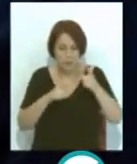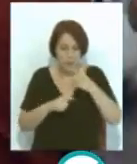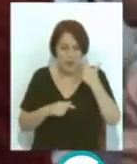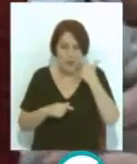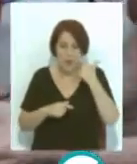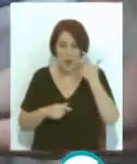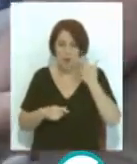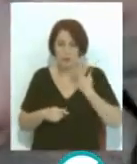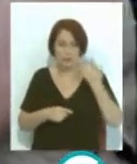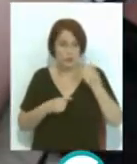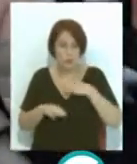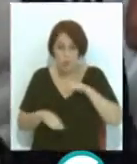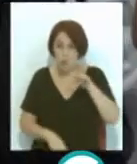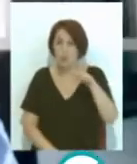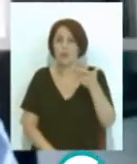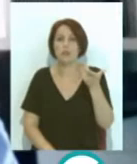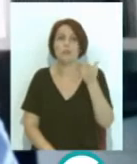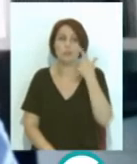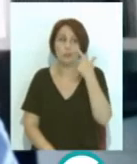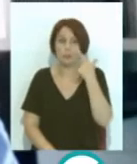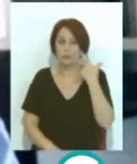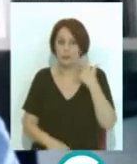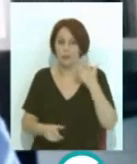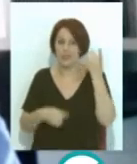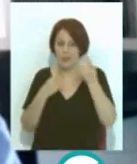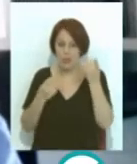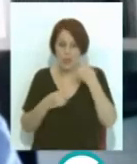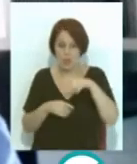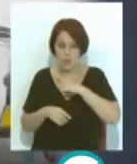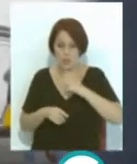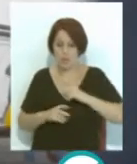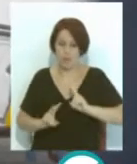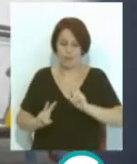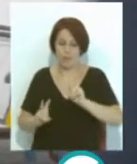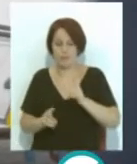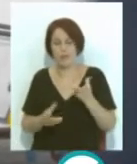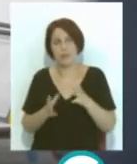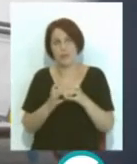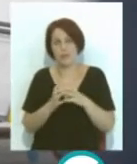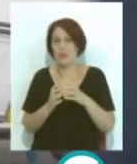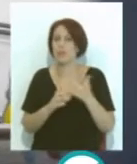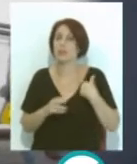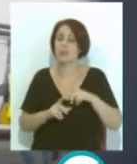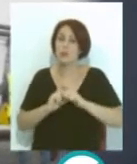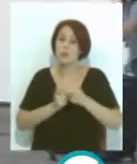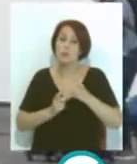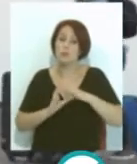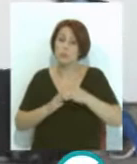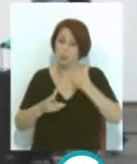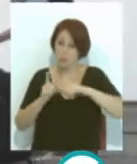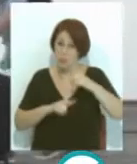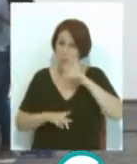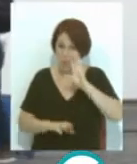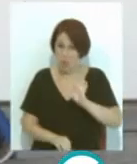actividad de excursiones y ver que se mueve la actividad nuestra es enorme. No obstante, el sector del crucero es igualmente